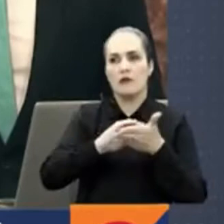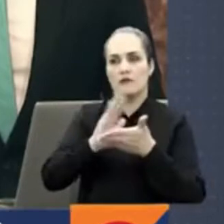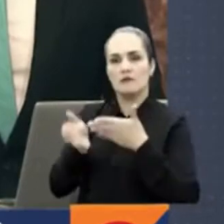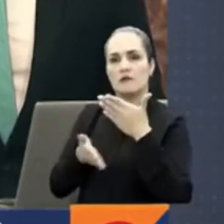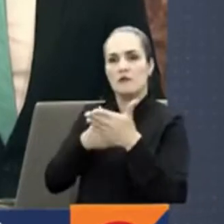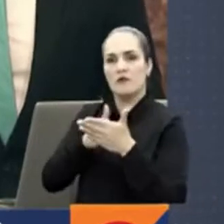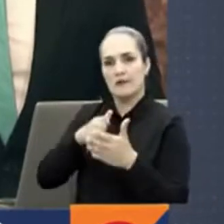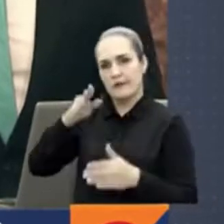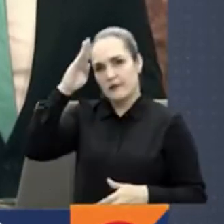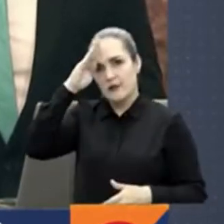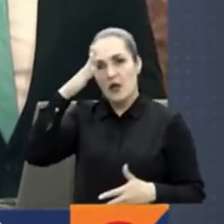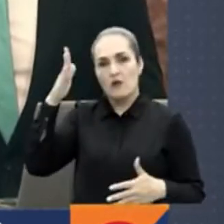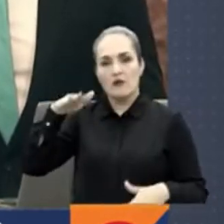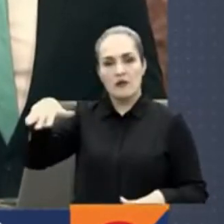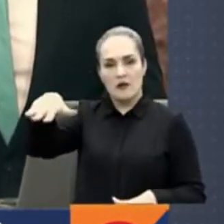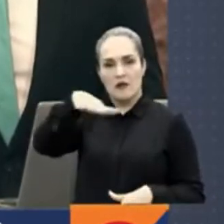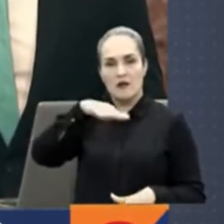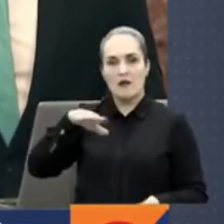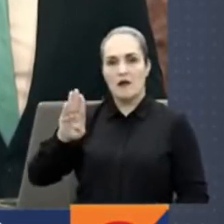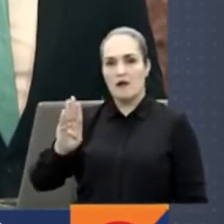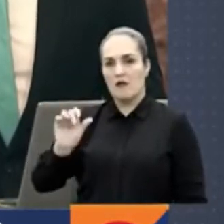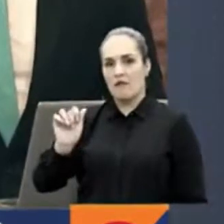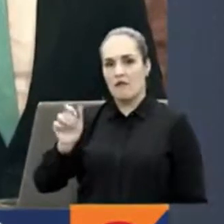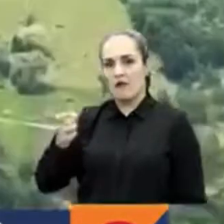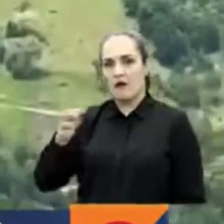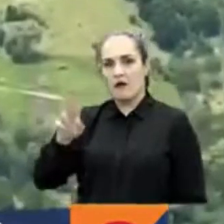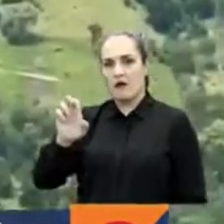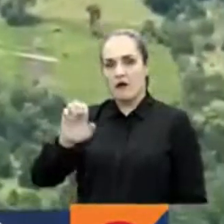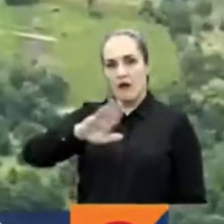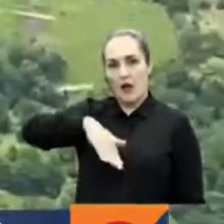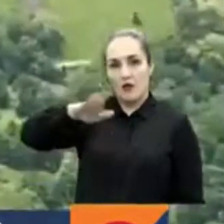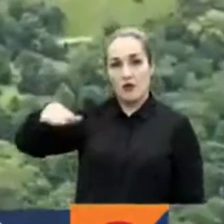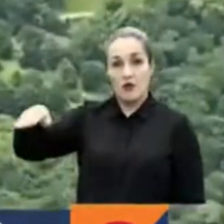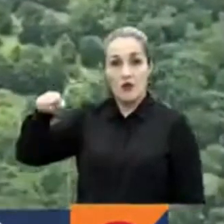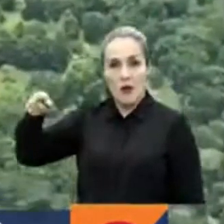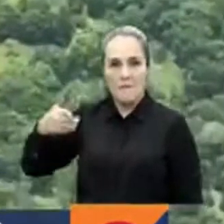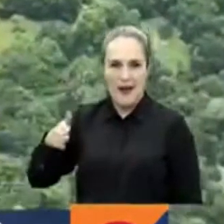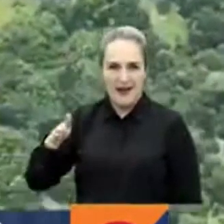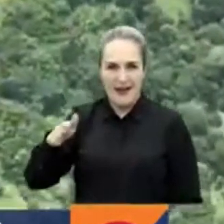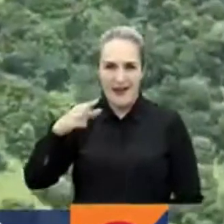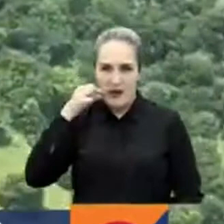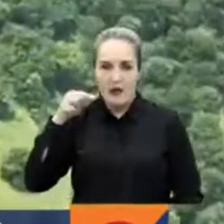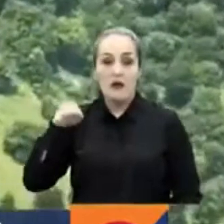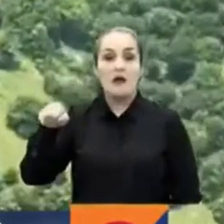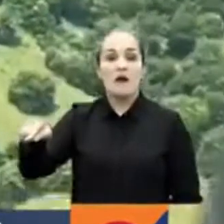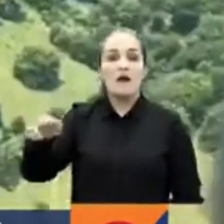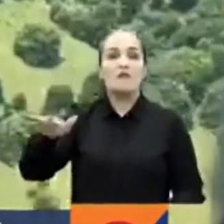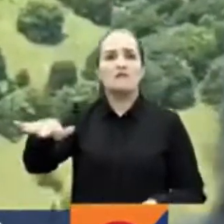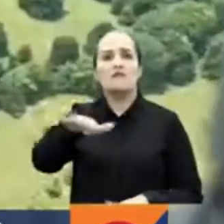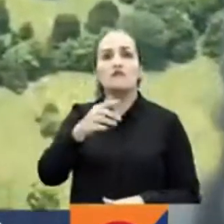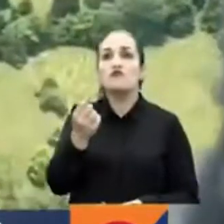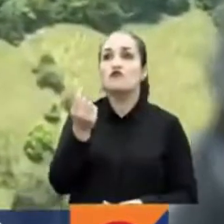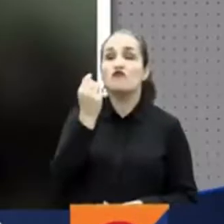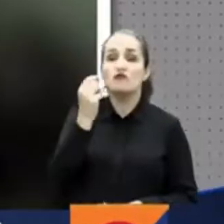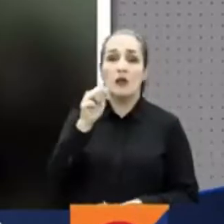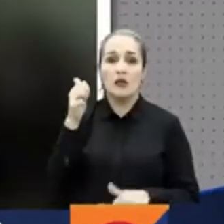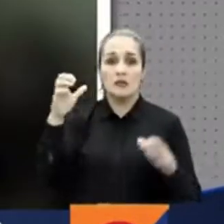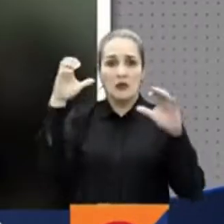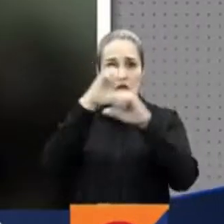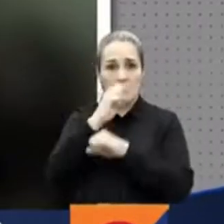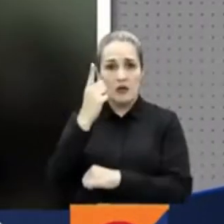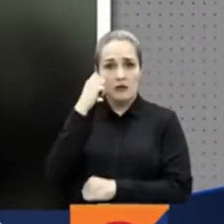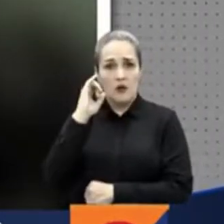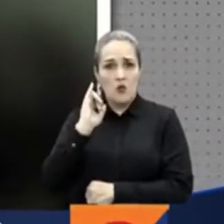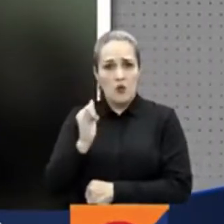sucedió en el Bagre, Antioquia. Una granada fue lanzada contra una estación de policía. El atentado sucedió a las 10 de la noche de este jueves. La segunda